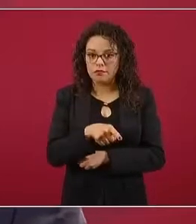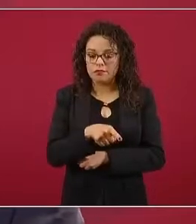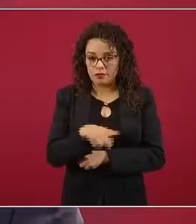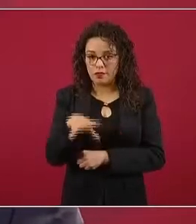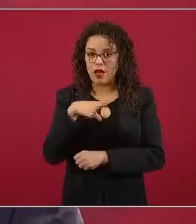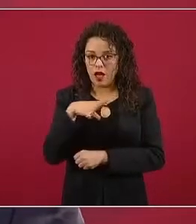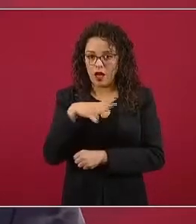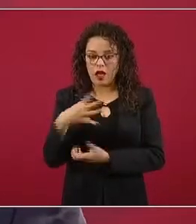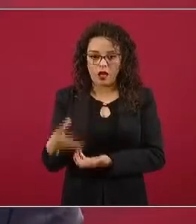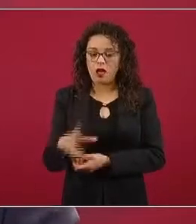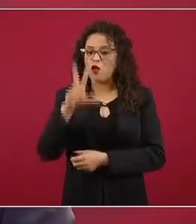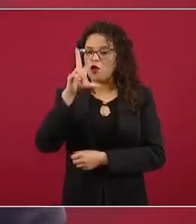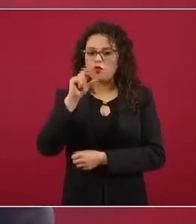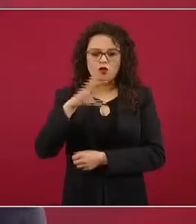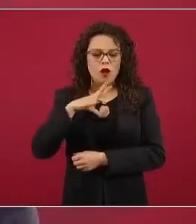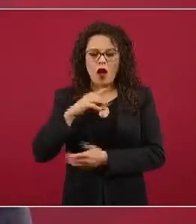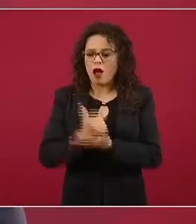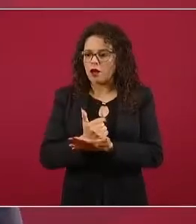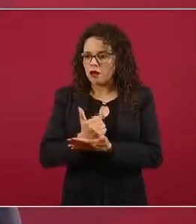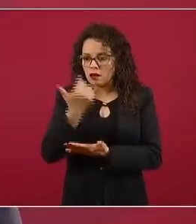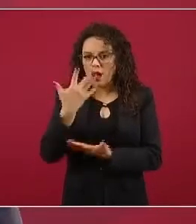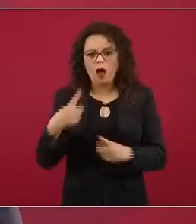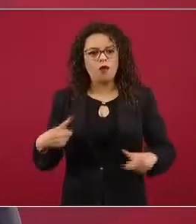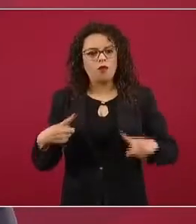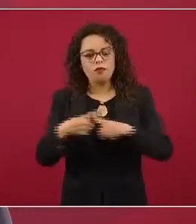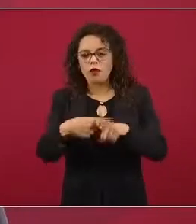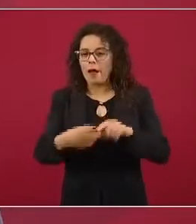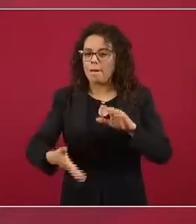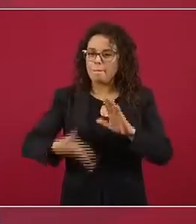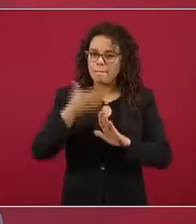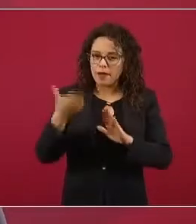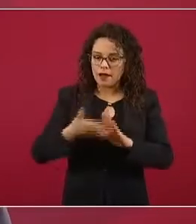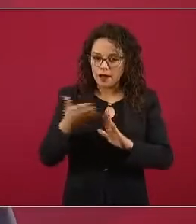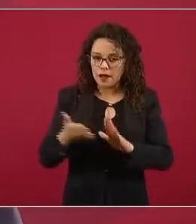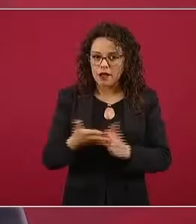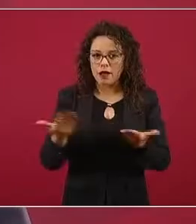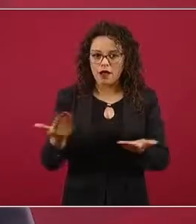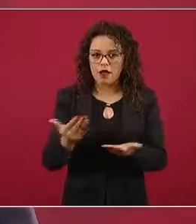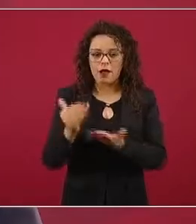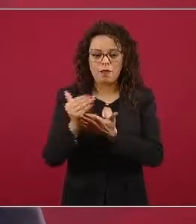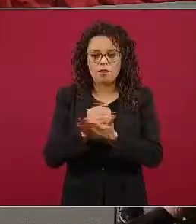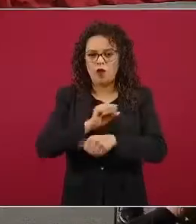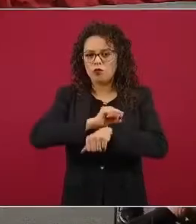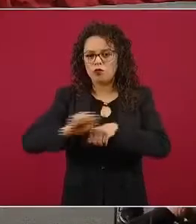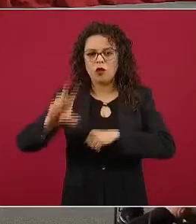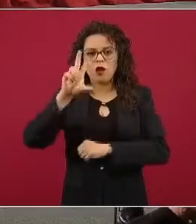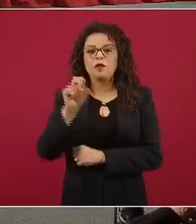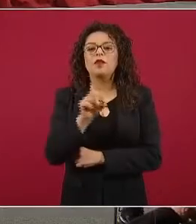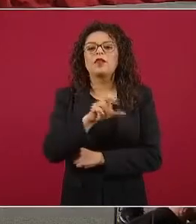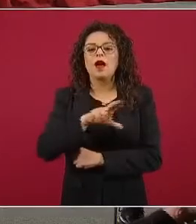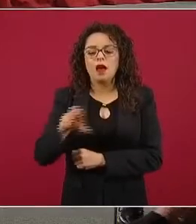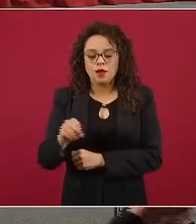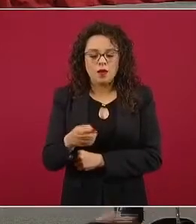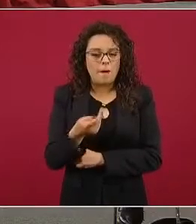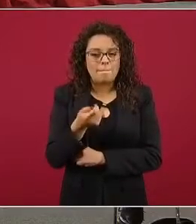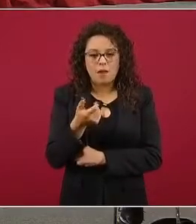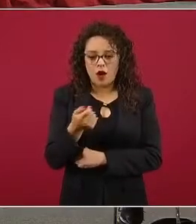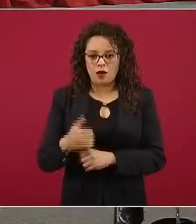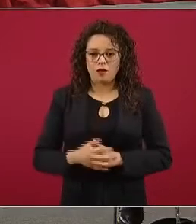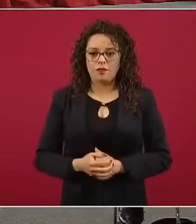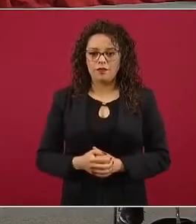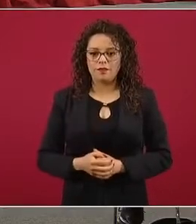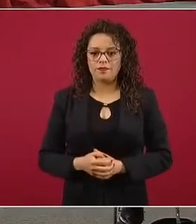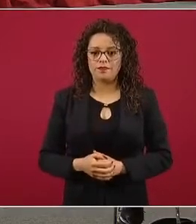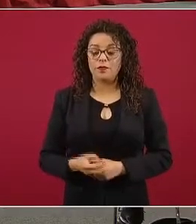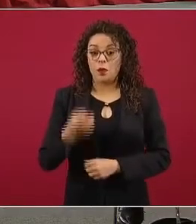de las reacciones adversas y que éstas sean muy poco dañinas. Por eso es que